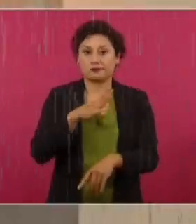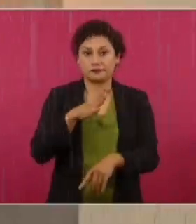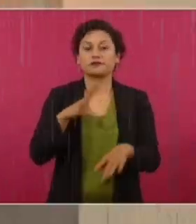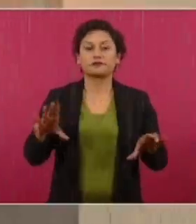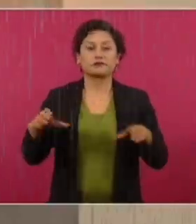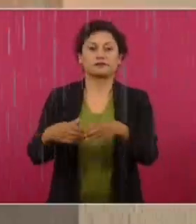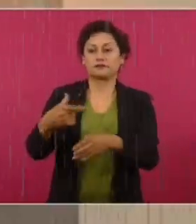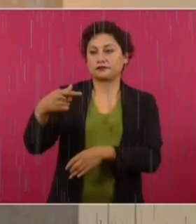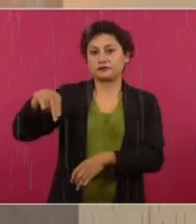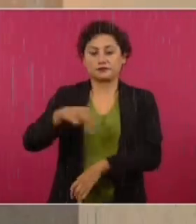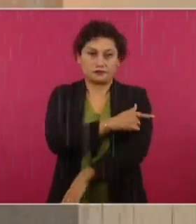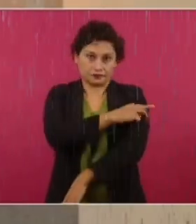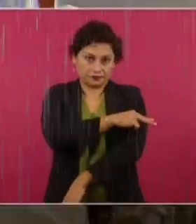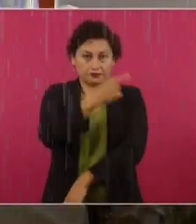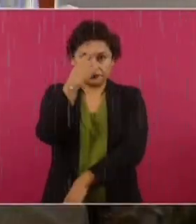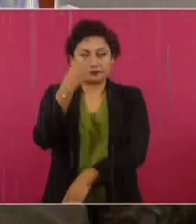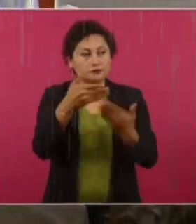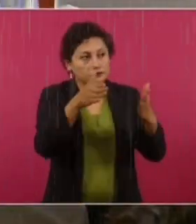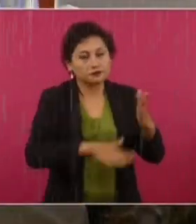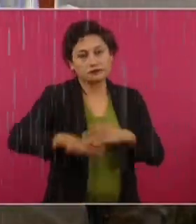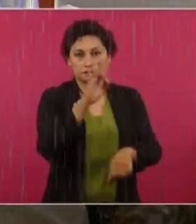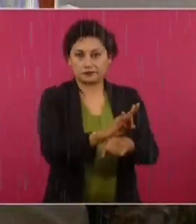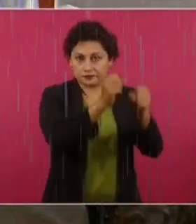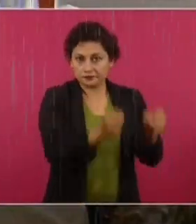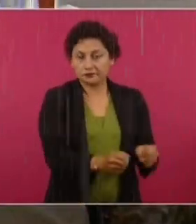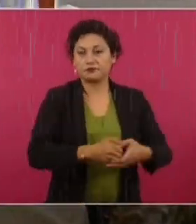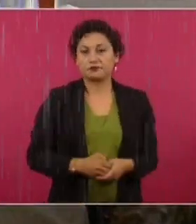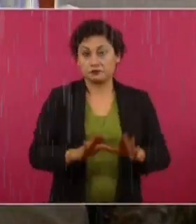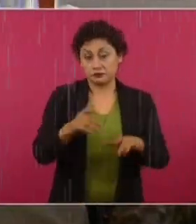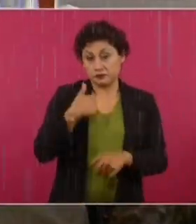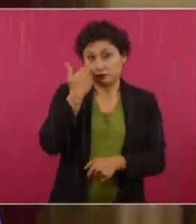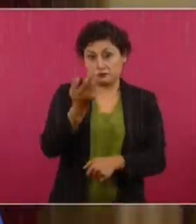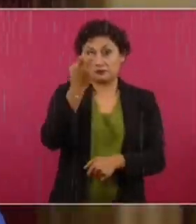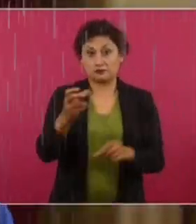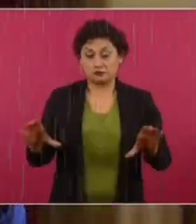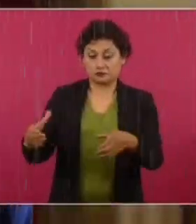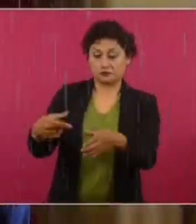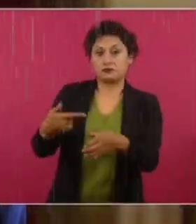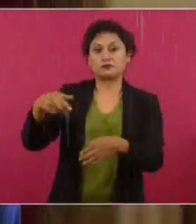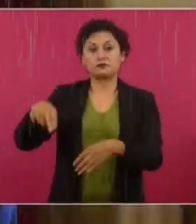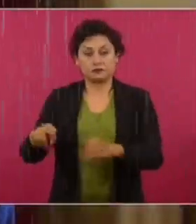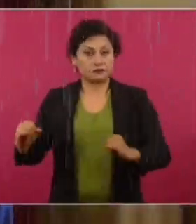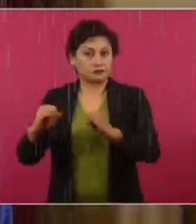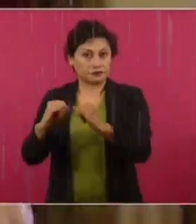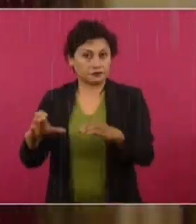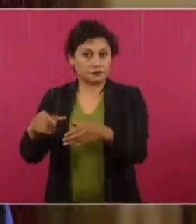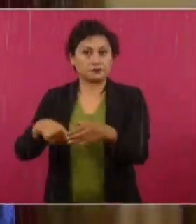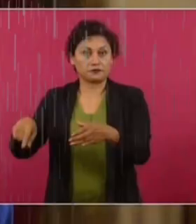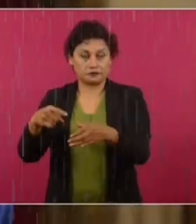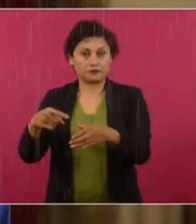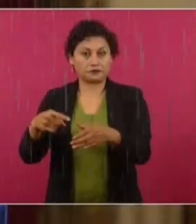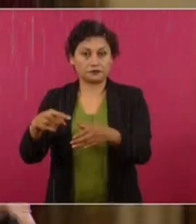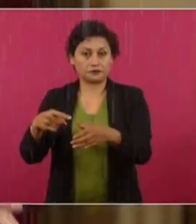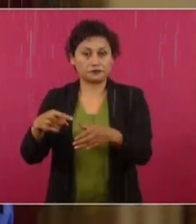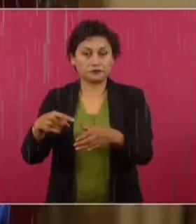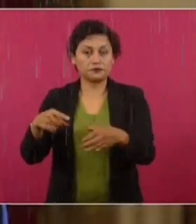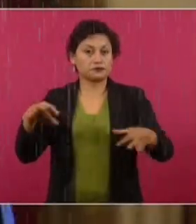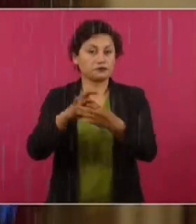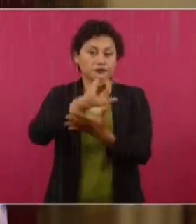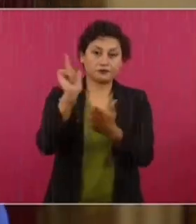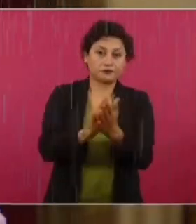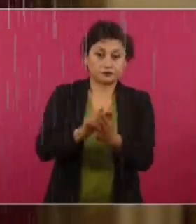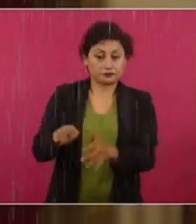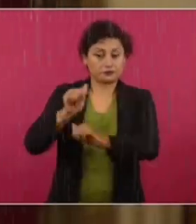Guardia Nacional para la seguridad pública. Eso es lo que quiero, que esa sea la institución por mandato legal